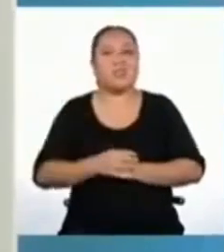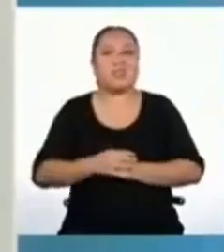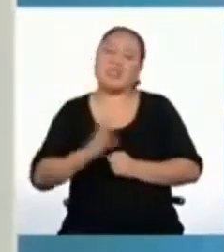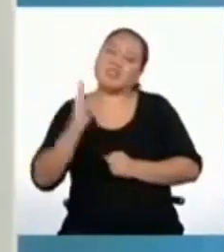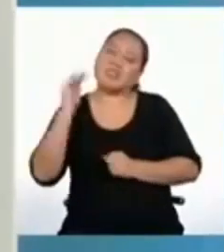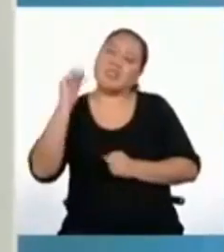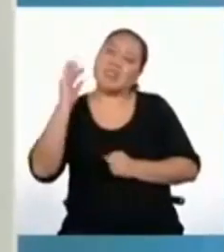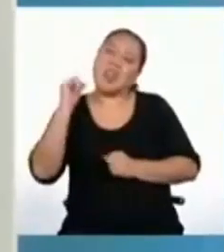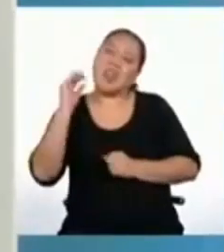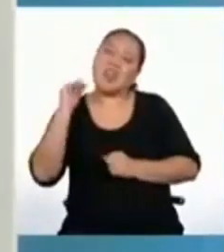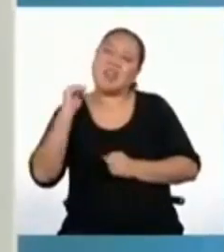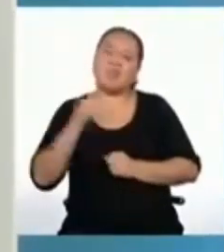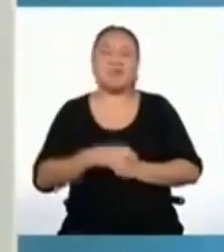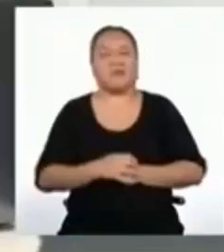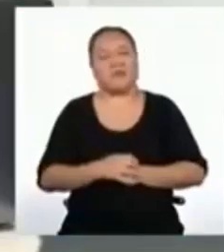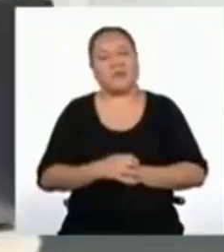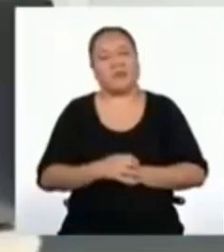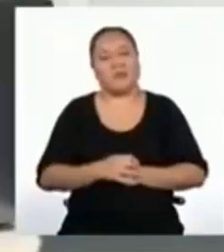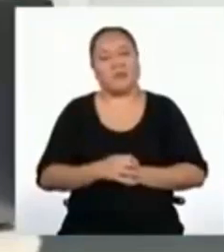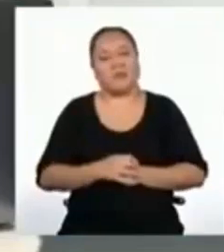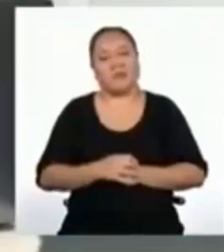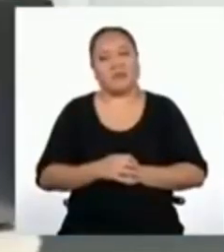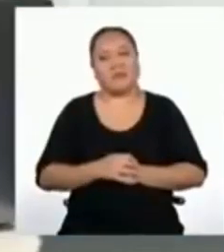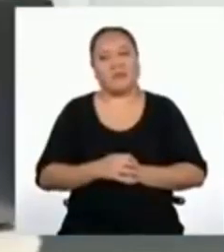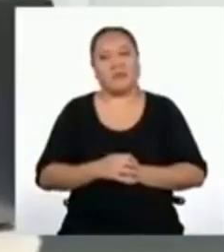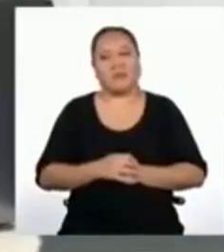¡Hasta pronto, Yeremis!